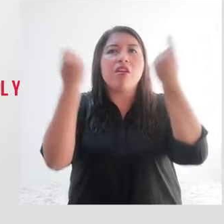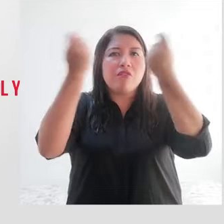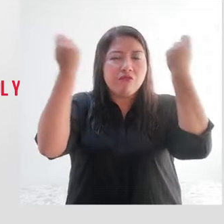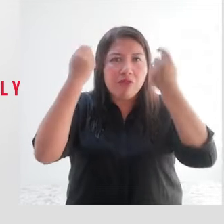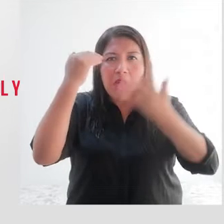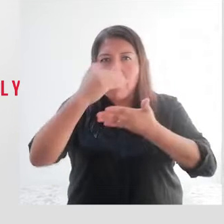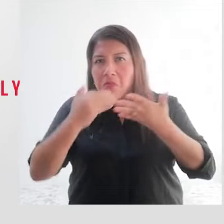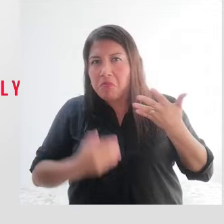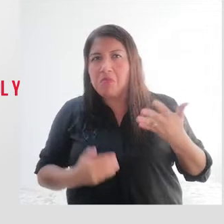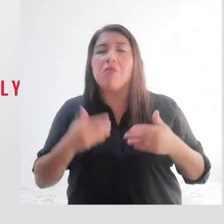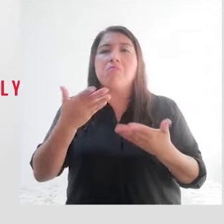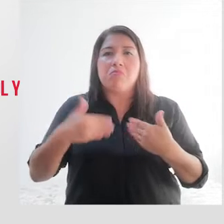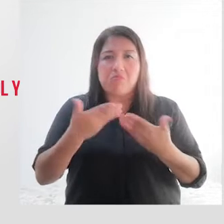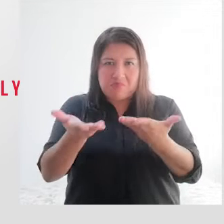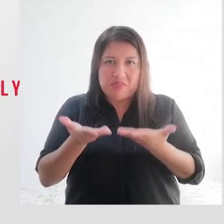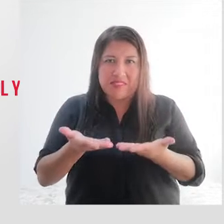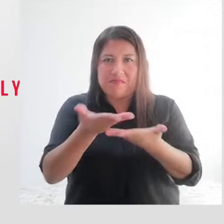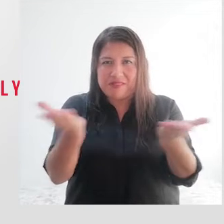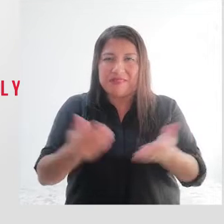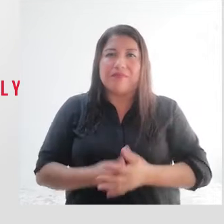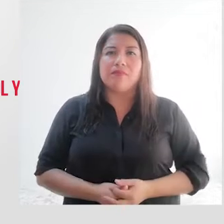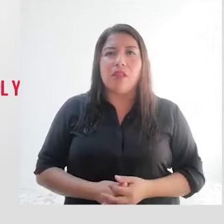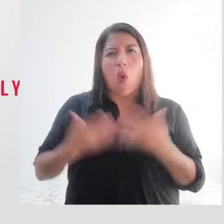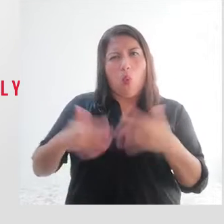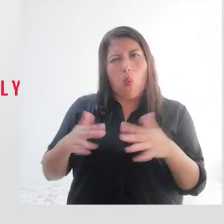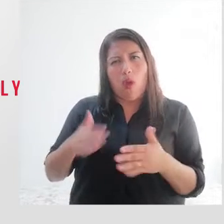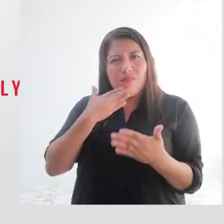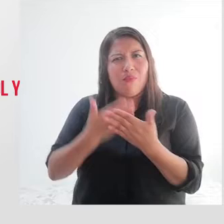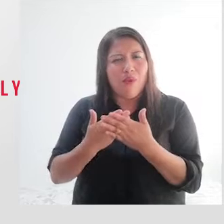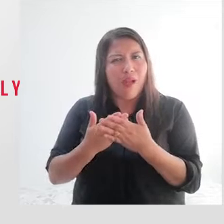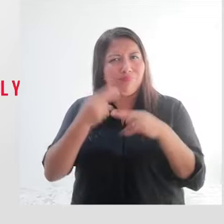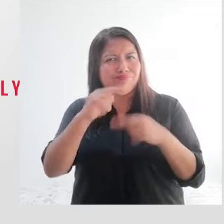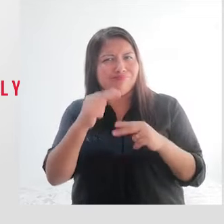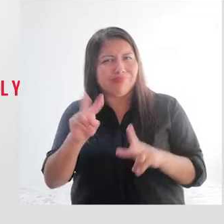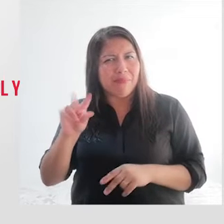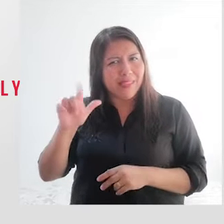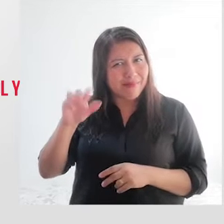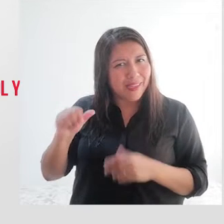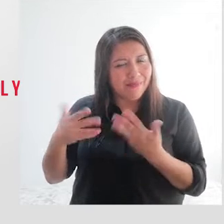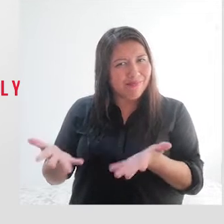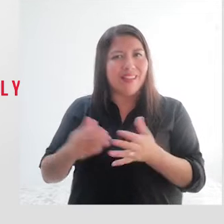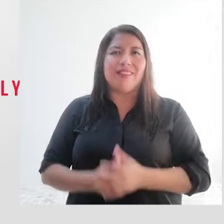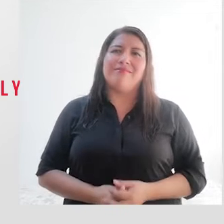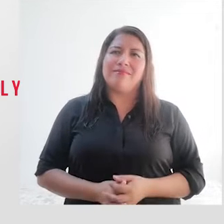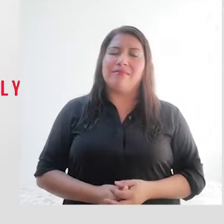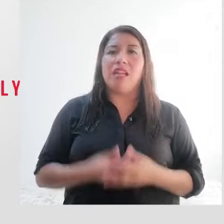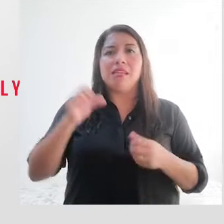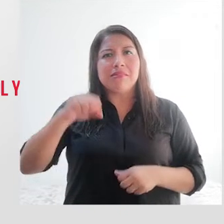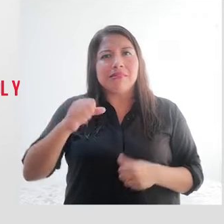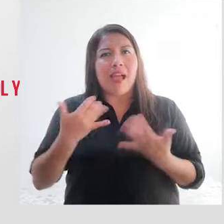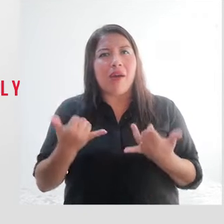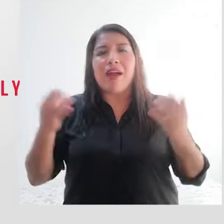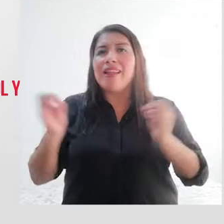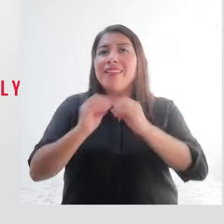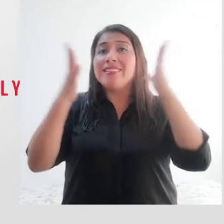y Eventos. Están ustedes invitados. Qué buena noticia, Vilma, que se lleva a cabo justamente en